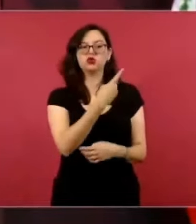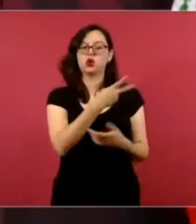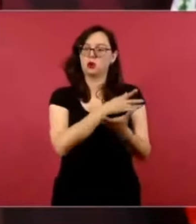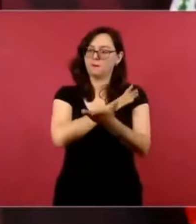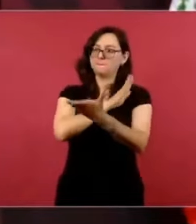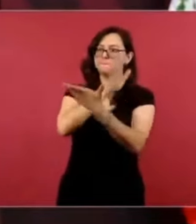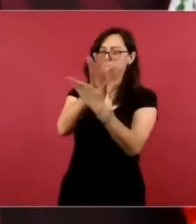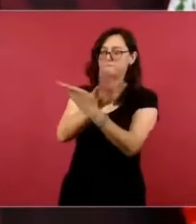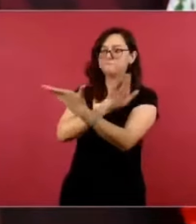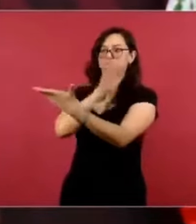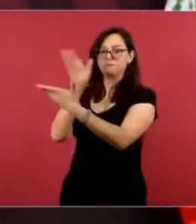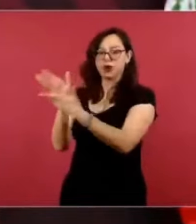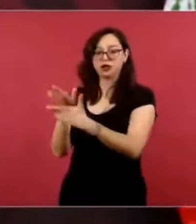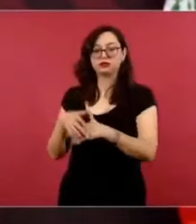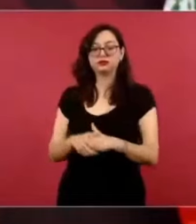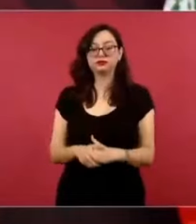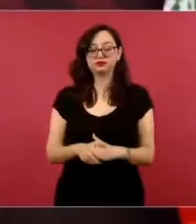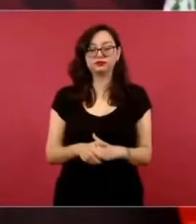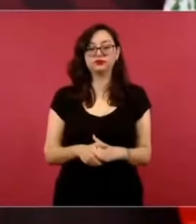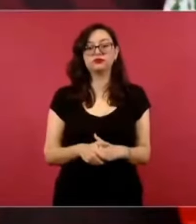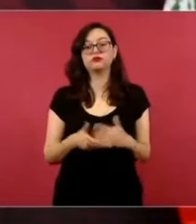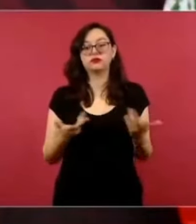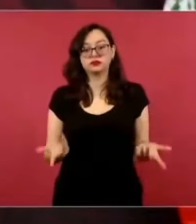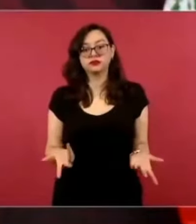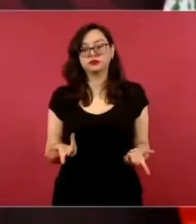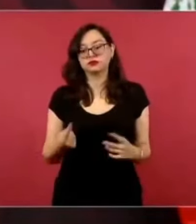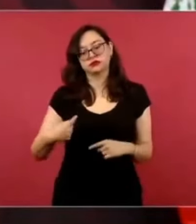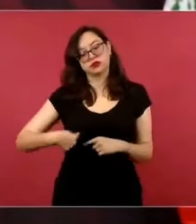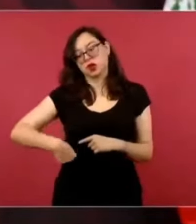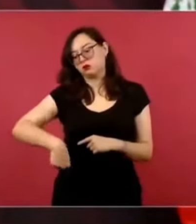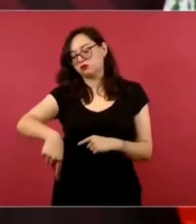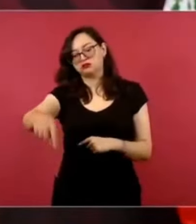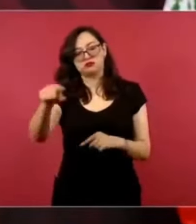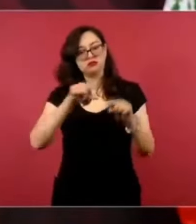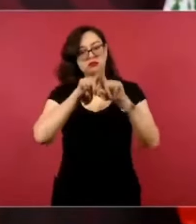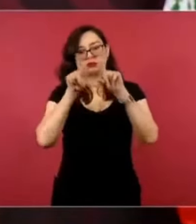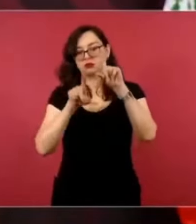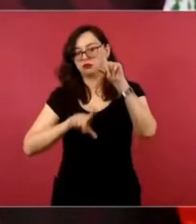Y así vamos a estar recorriendo todo el país,